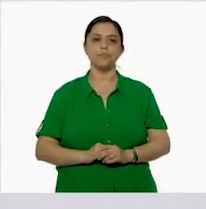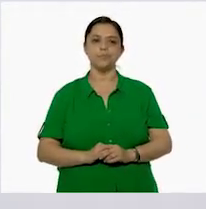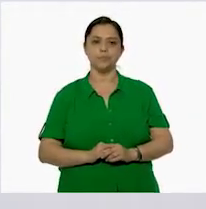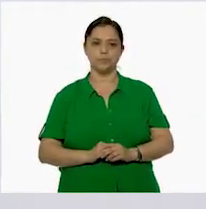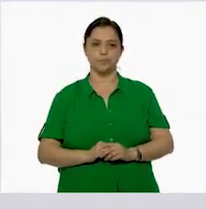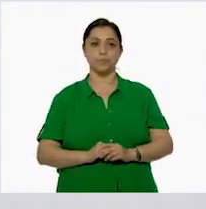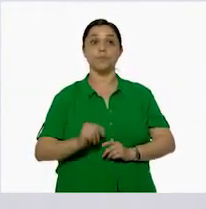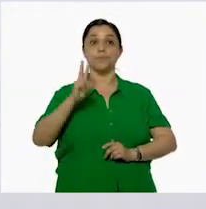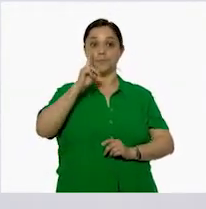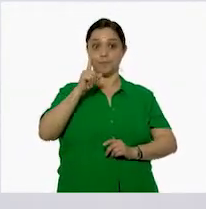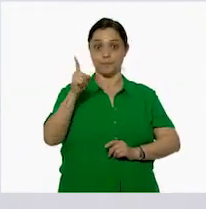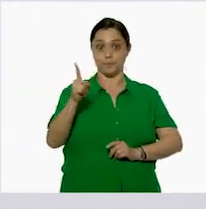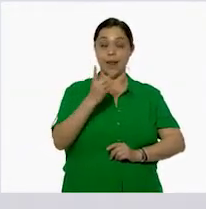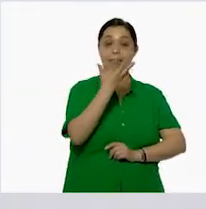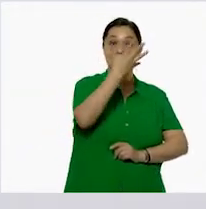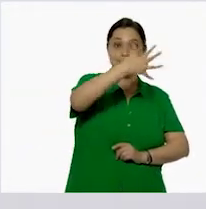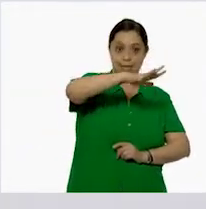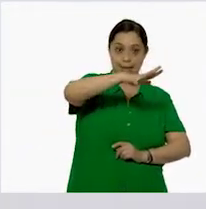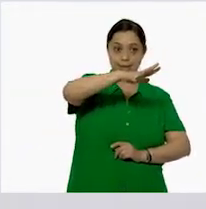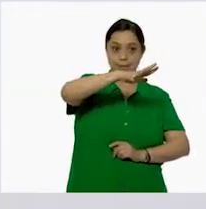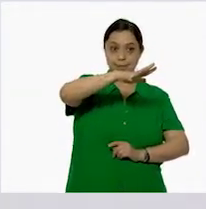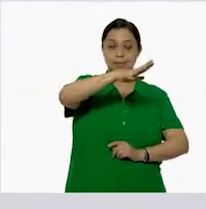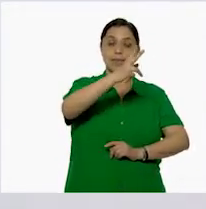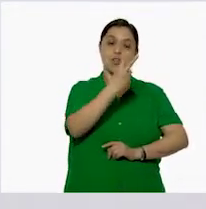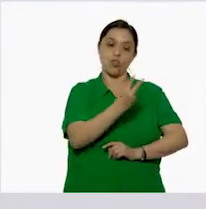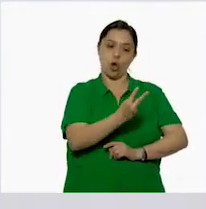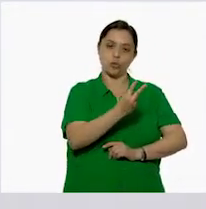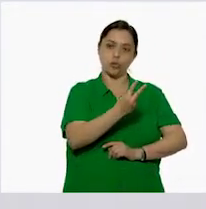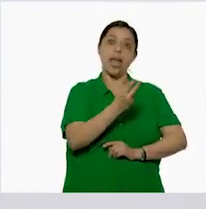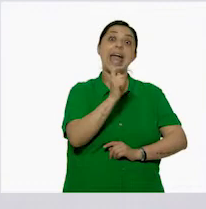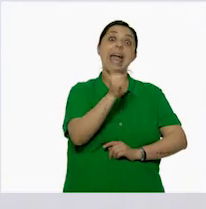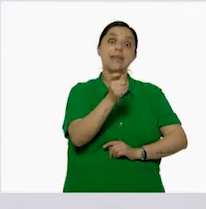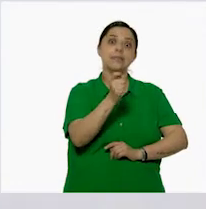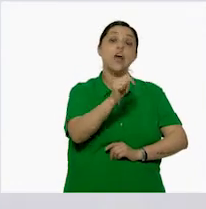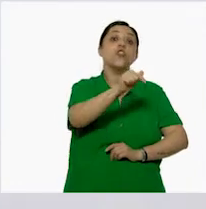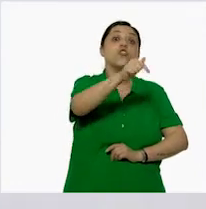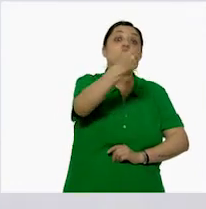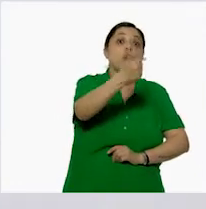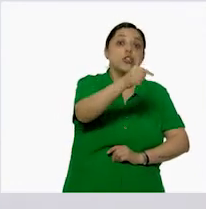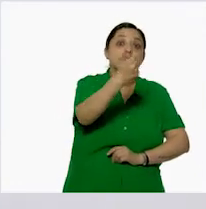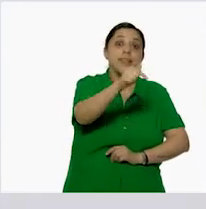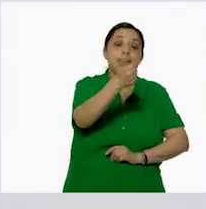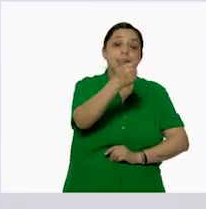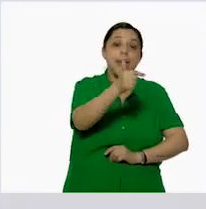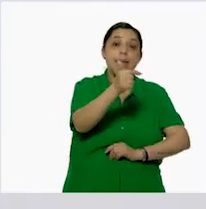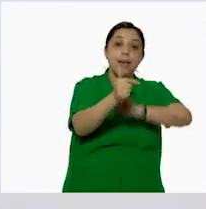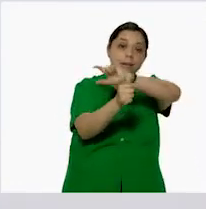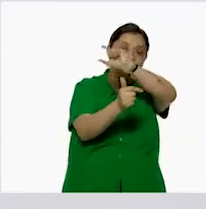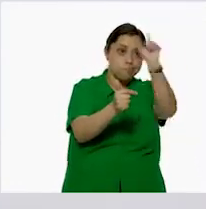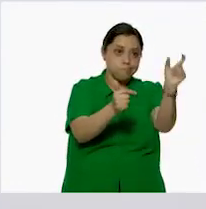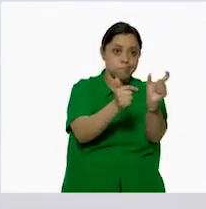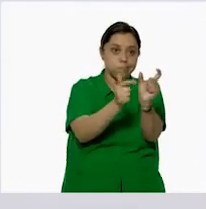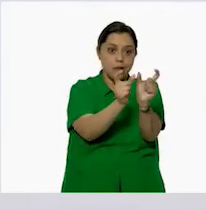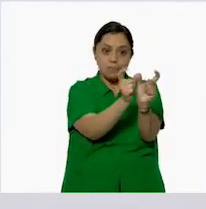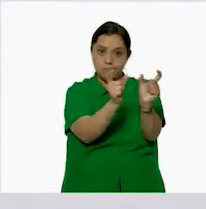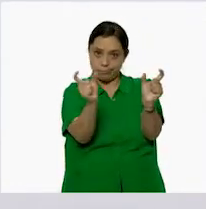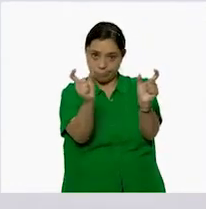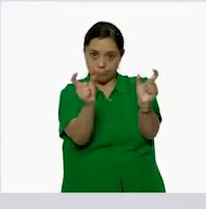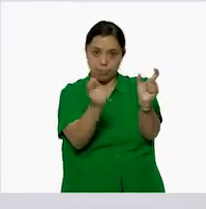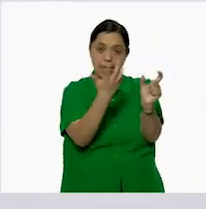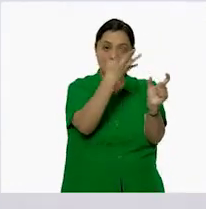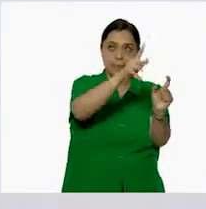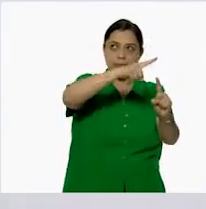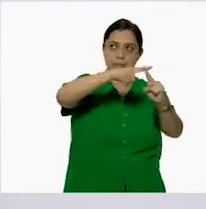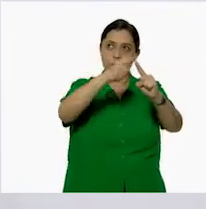que obtenemos el 10 y el 2 porque es lo que equivale a una docena de huevos. ¡Exacto! ¡Claro! Entonces, 10 por 50